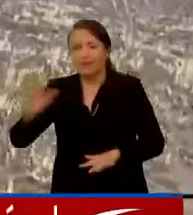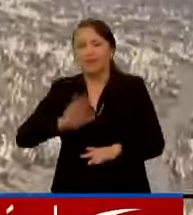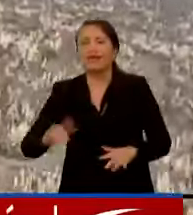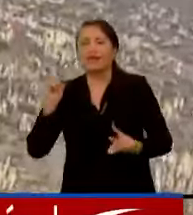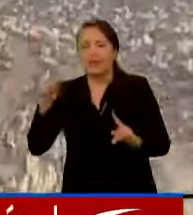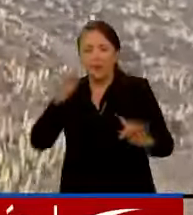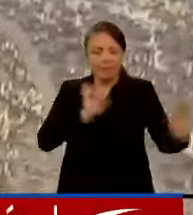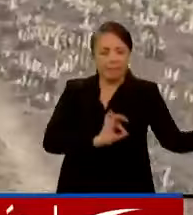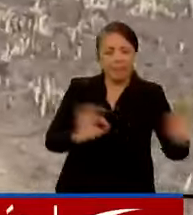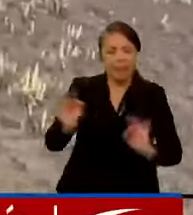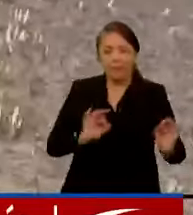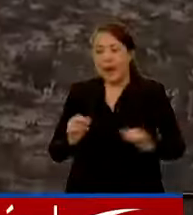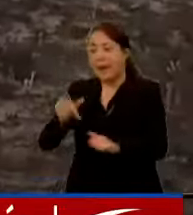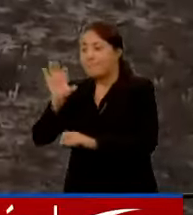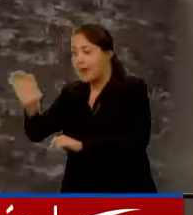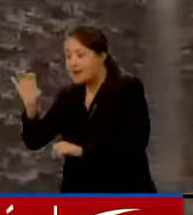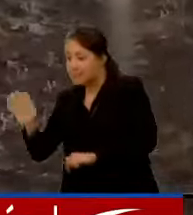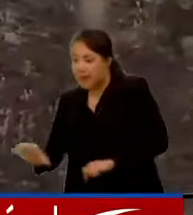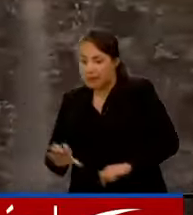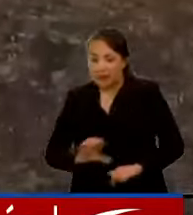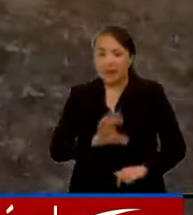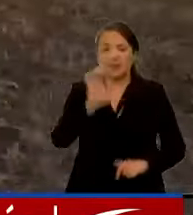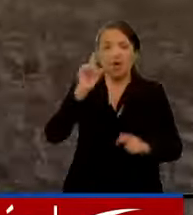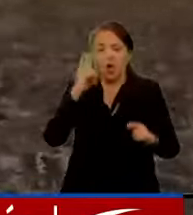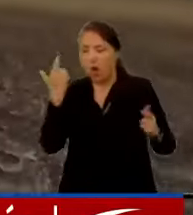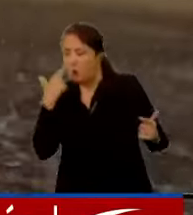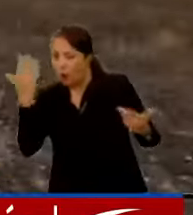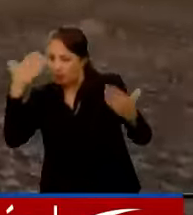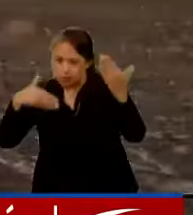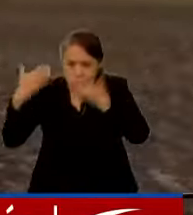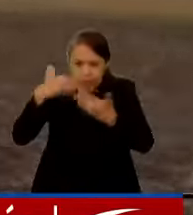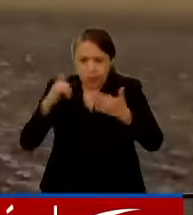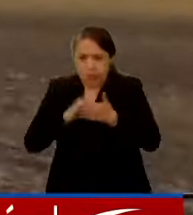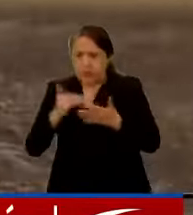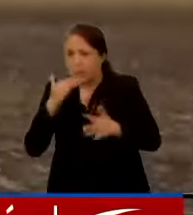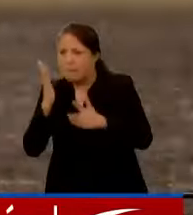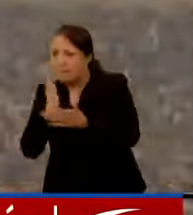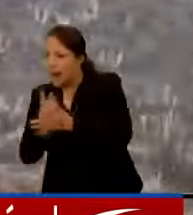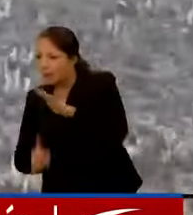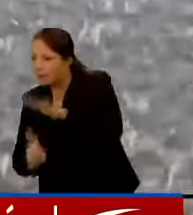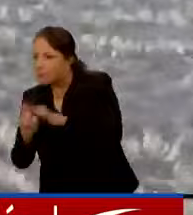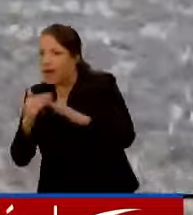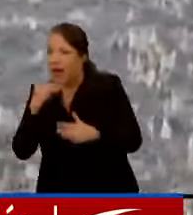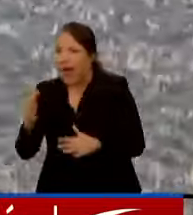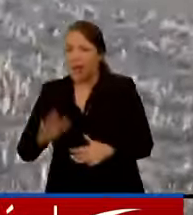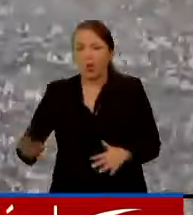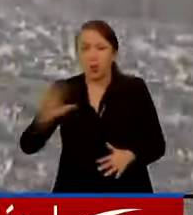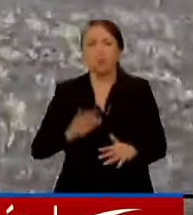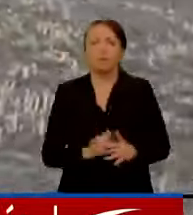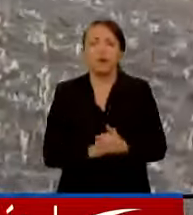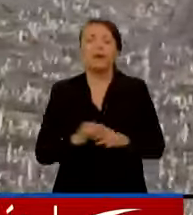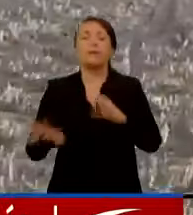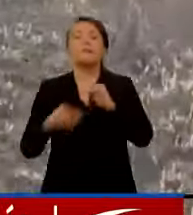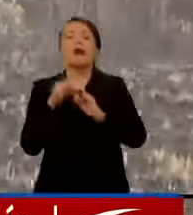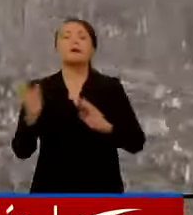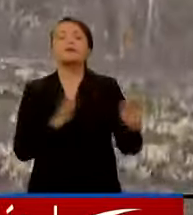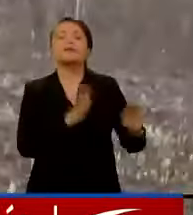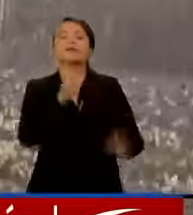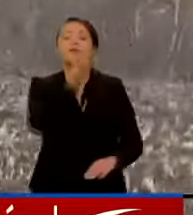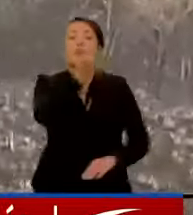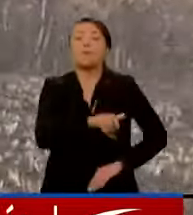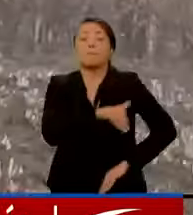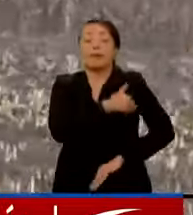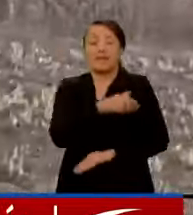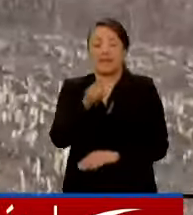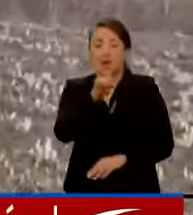alistamiento, donde cada uno de los países evalúa las capacidades para atender cualquiera de estas emergencias. Por su parte, también la ministra de Ambiente ha